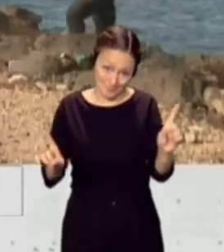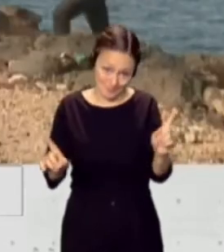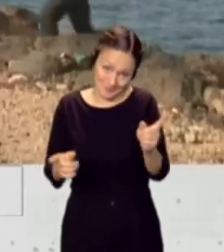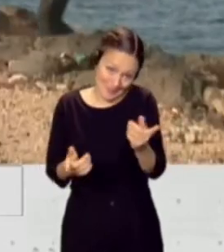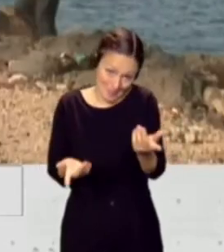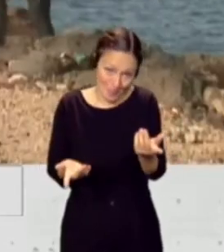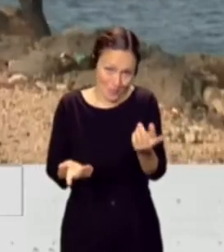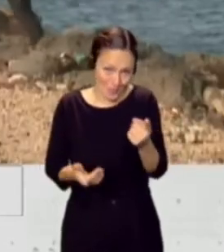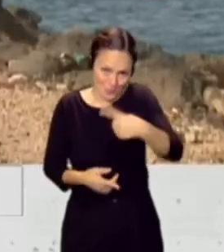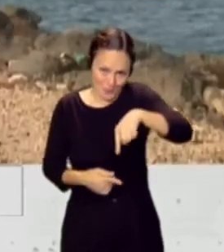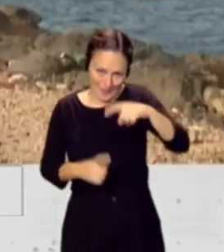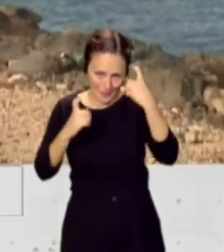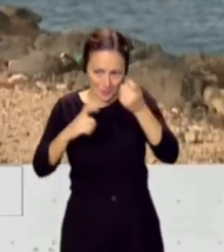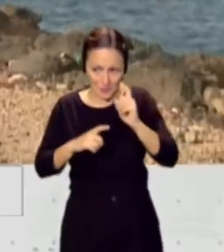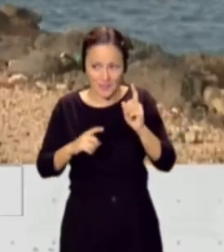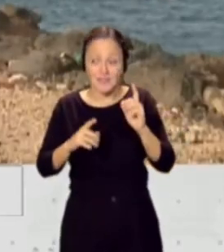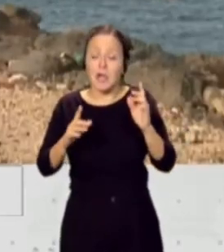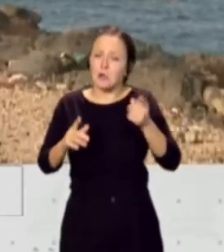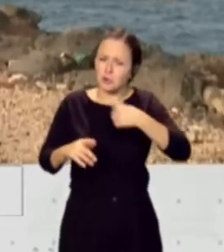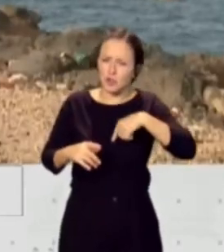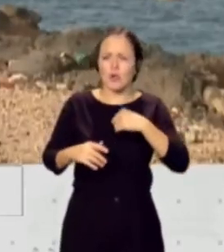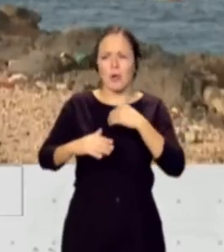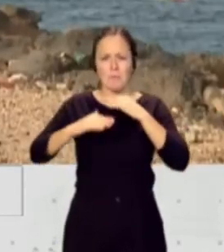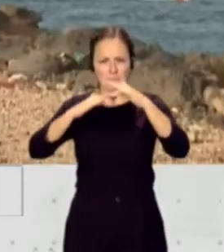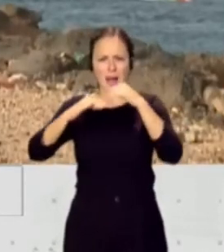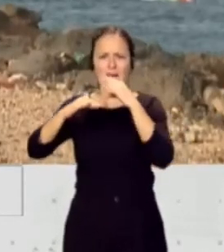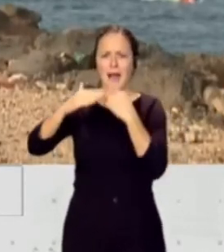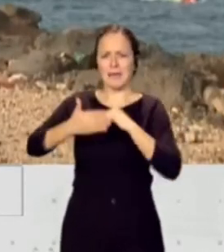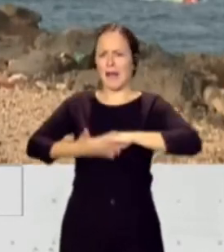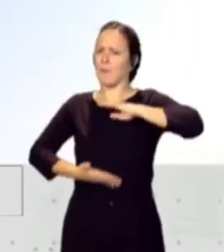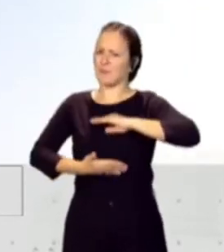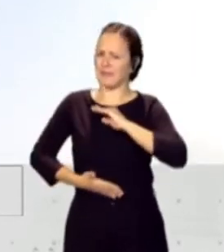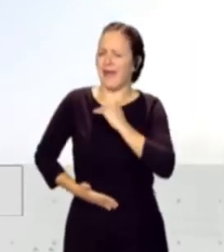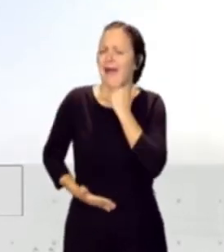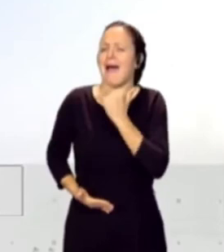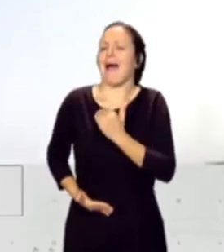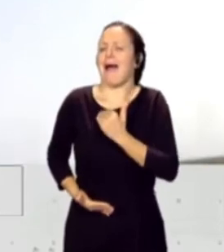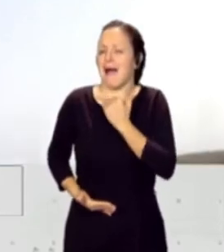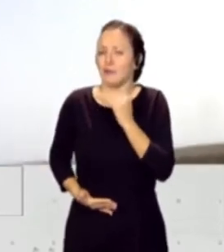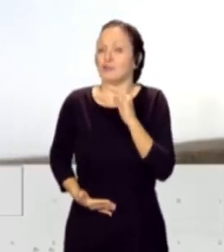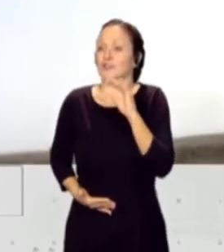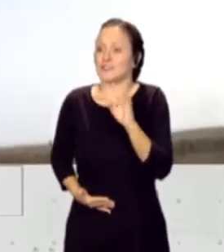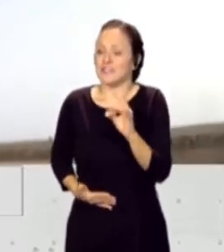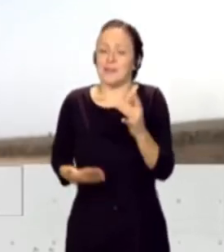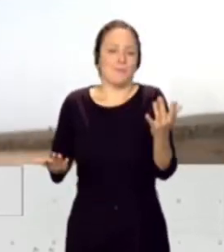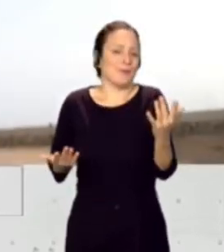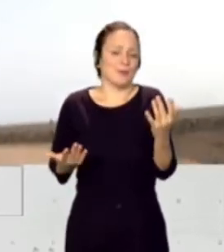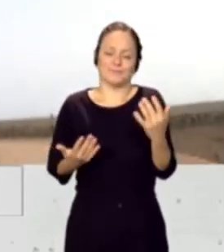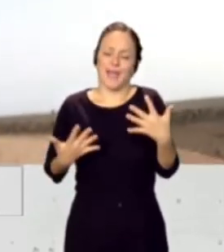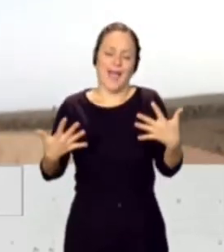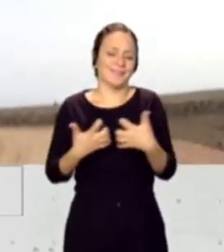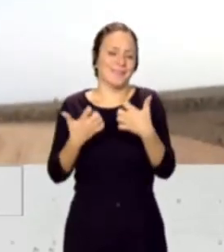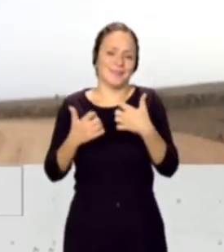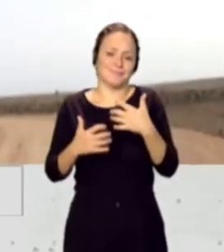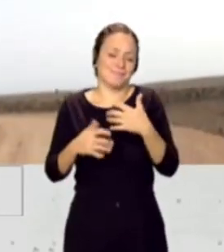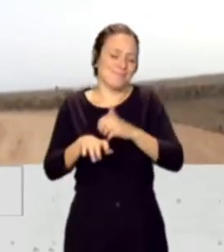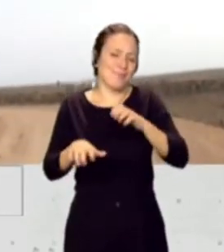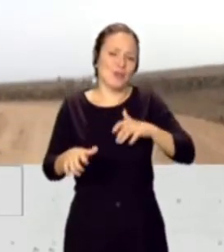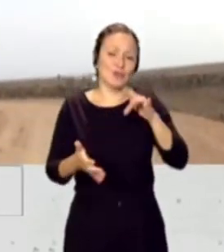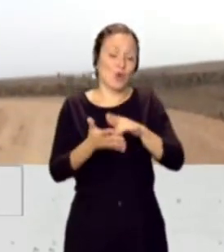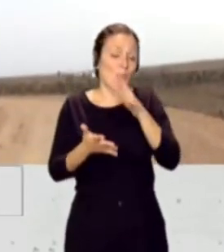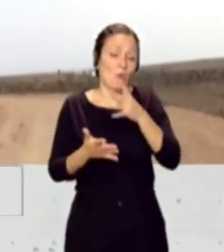tener ciertas capacidades en los espacios acuáticos, pero evidentemente la mayoría de los accidentes se producen por una